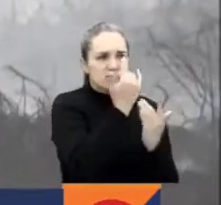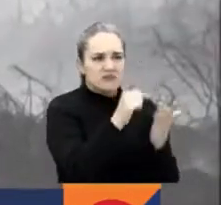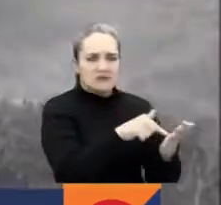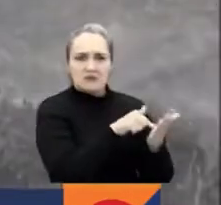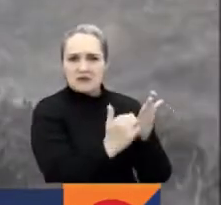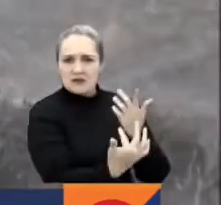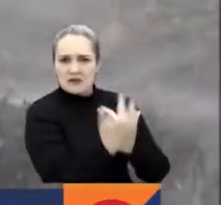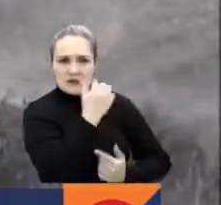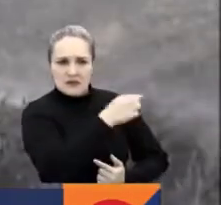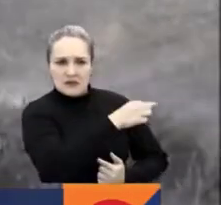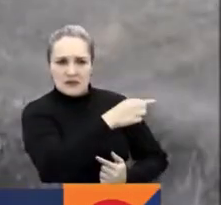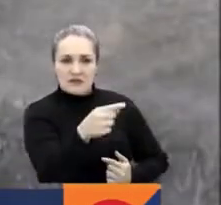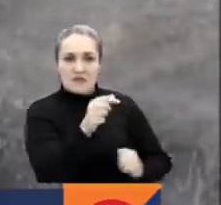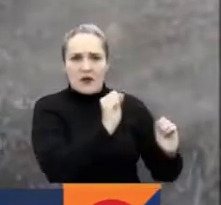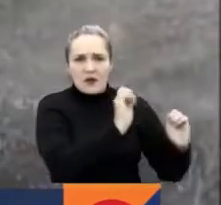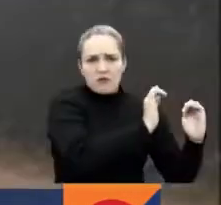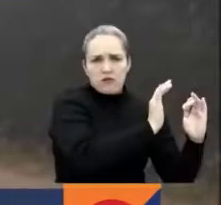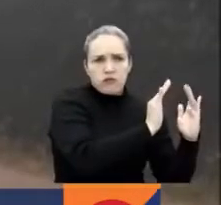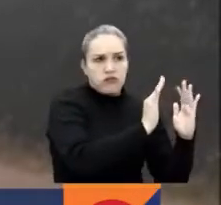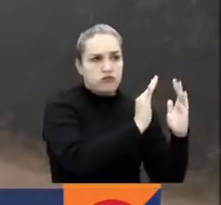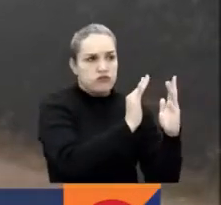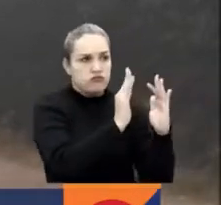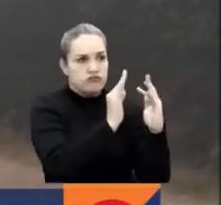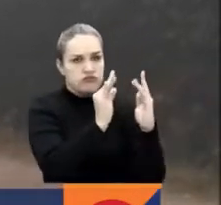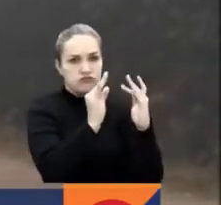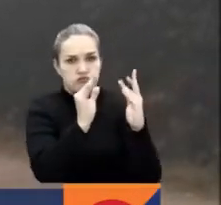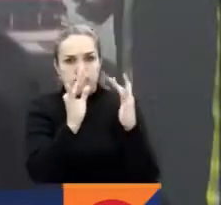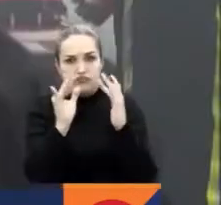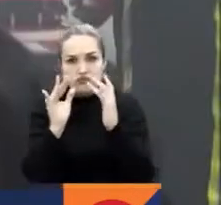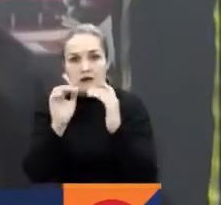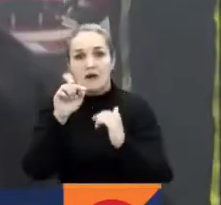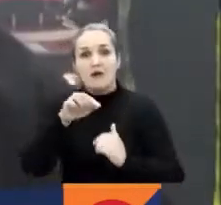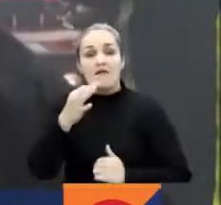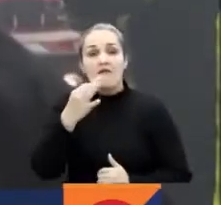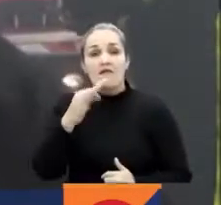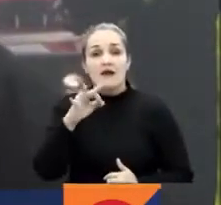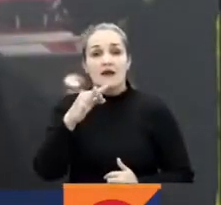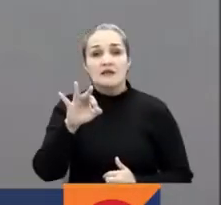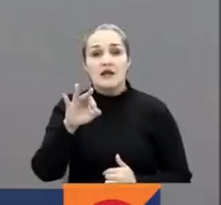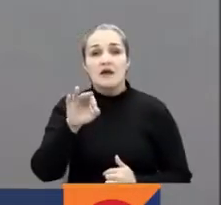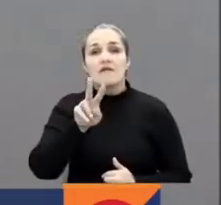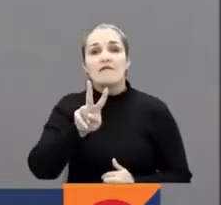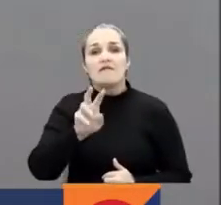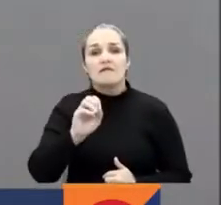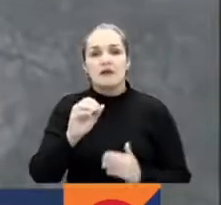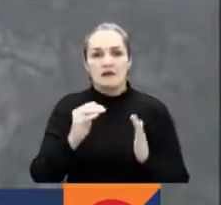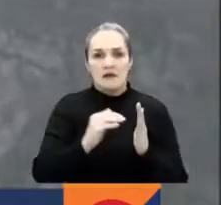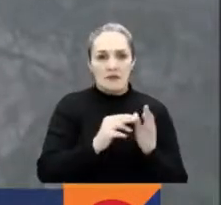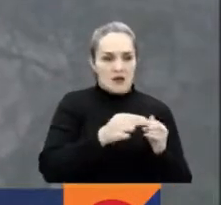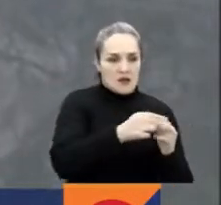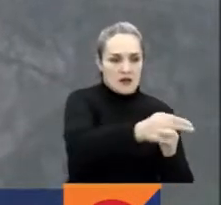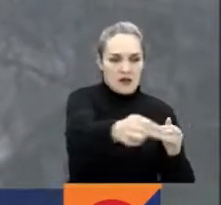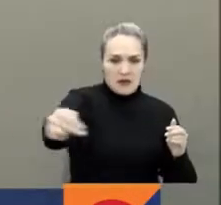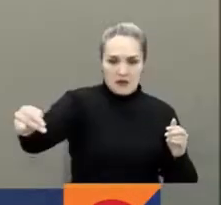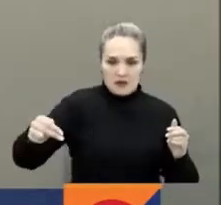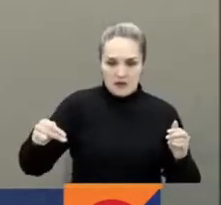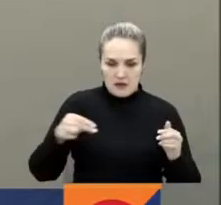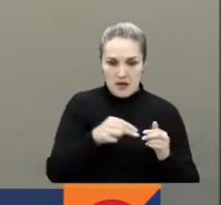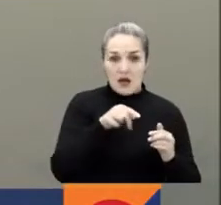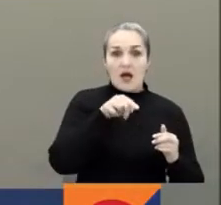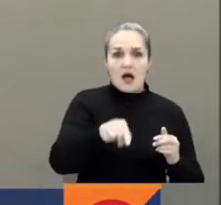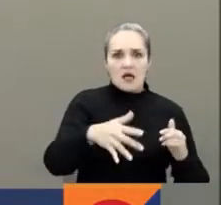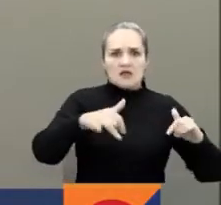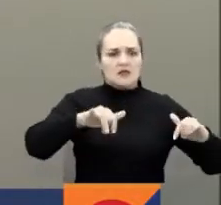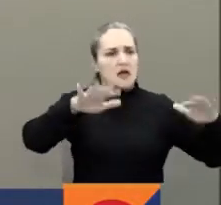incendiaria de la ola mermó también en Francia. 20.000 hectáreas hoy son carbón. Y aunque la brusquedad del fuego todavía se esquiva,